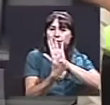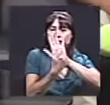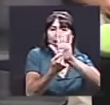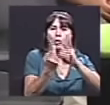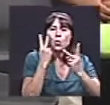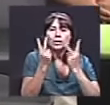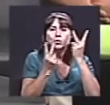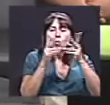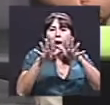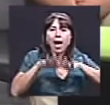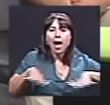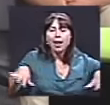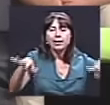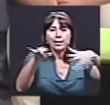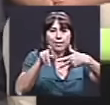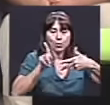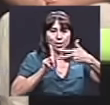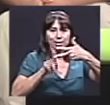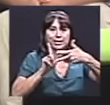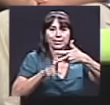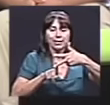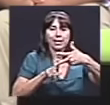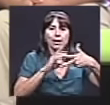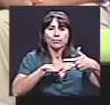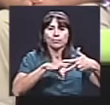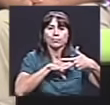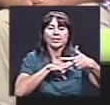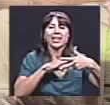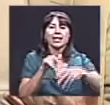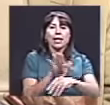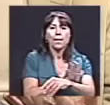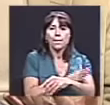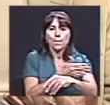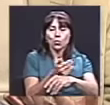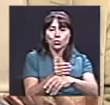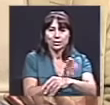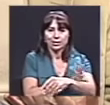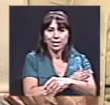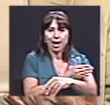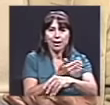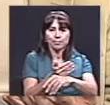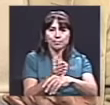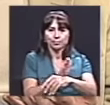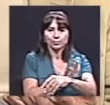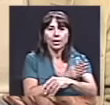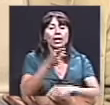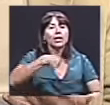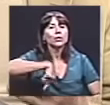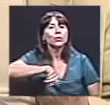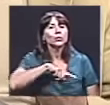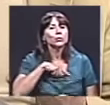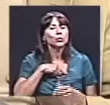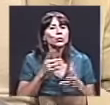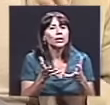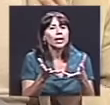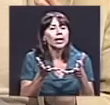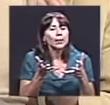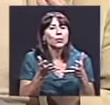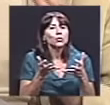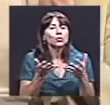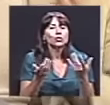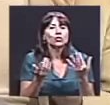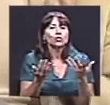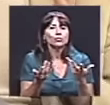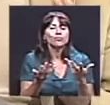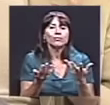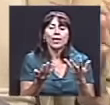Y habría una tercera capa que sería la música, con la cual queremos comprometer